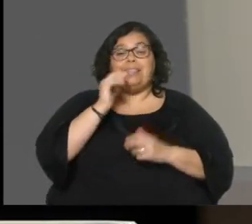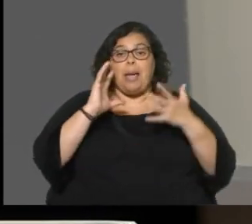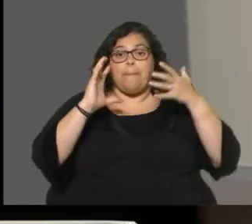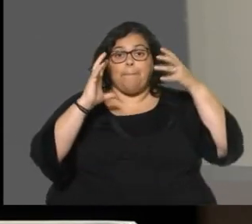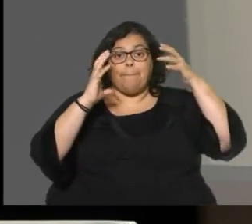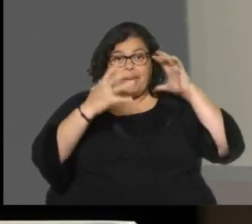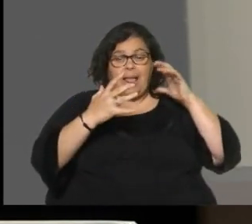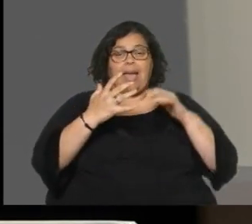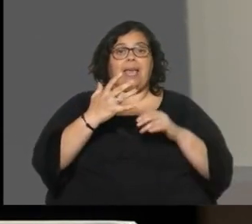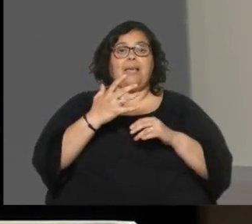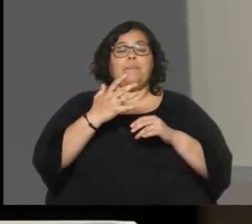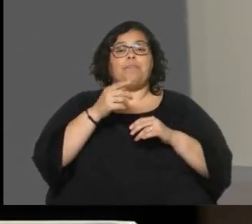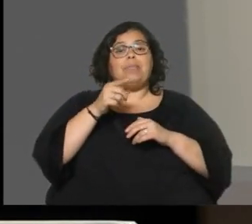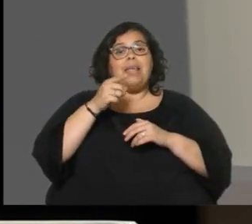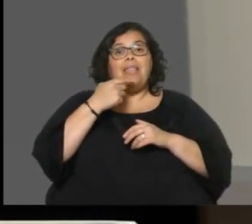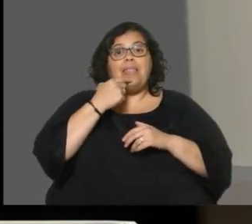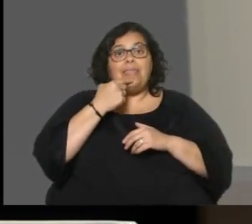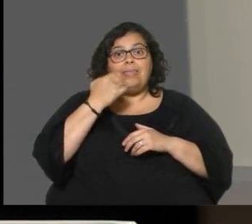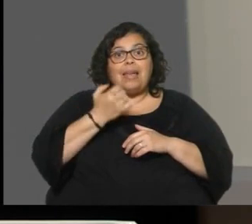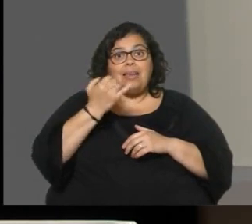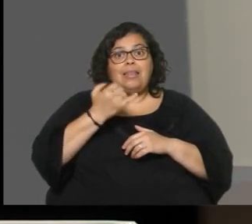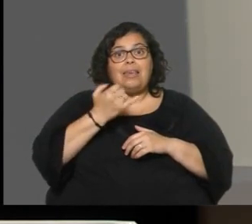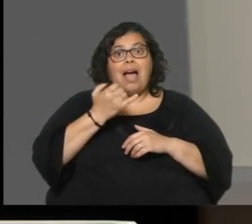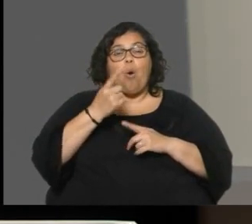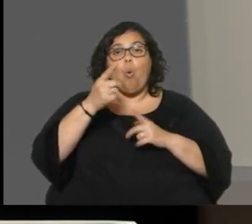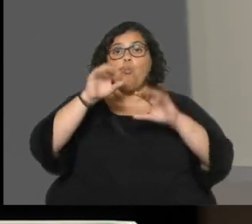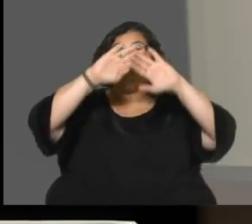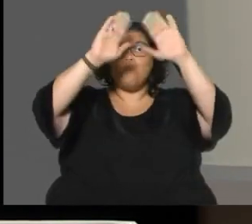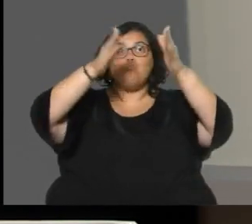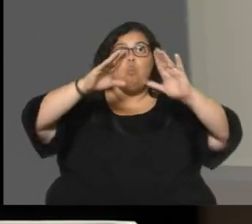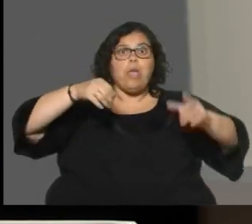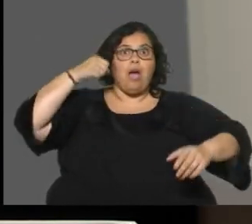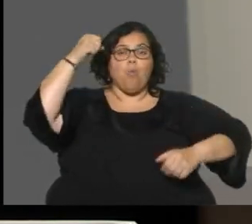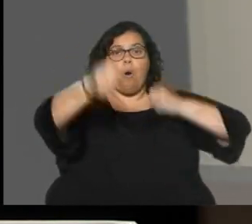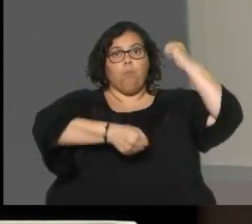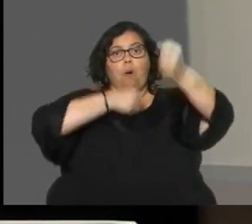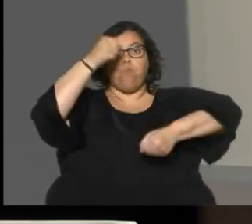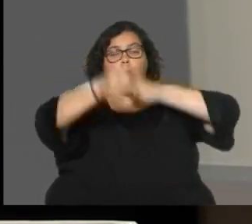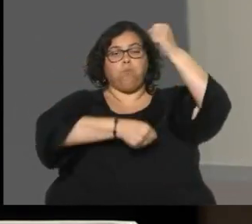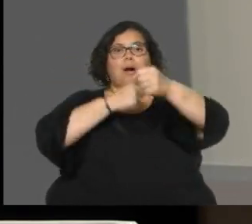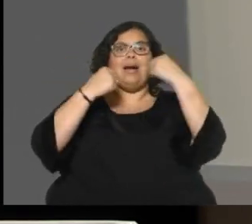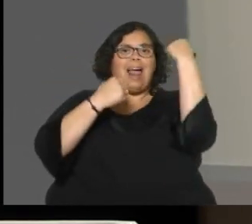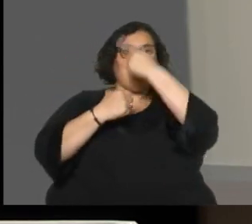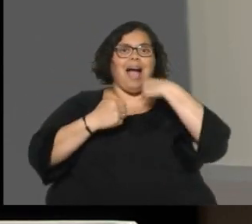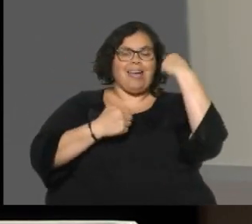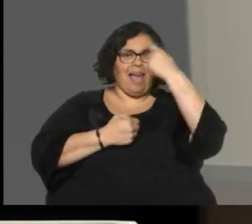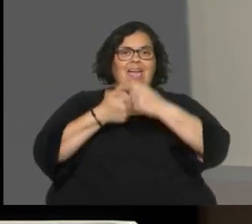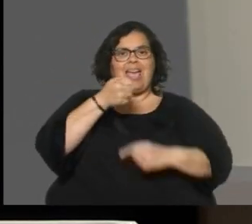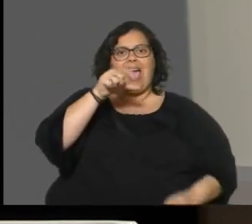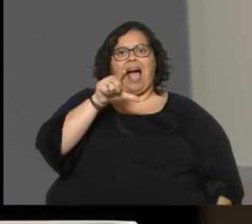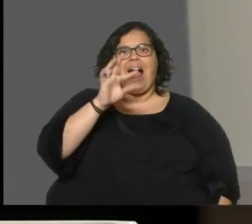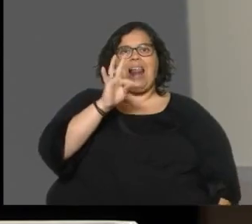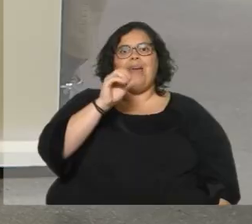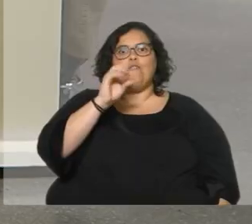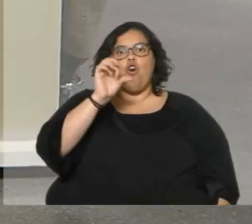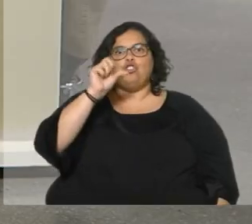para atarlo con lo de Alfonso, tenía un punching, es decir, un muñeco con el que se descargaba. Que era Alfonsín. la cara de Alfonsín. Sí, sí, sí. Lo